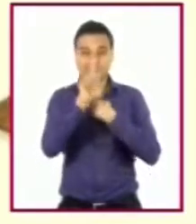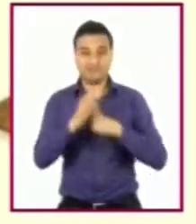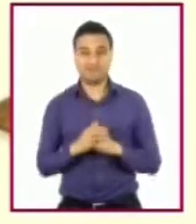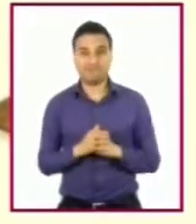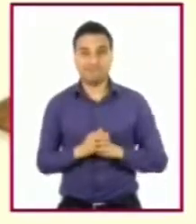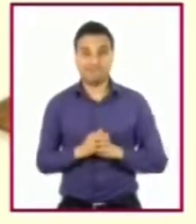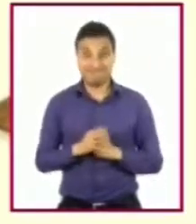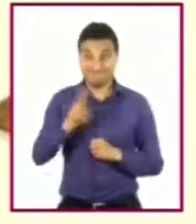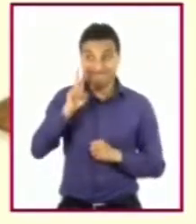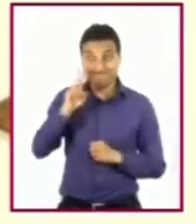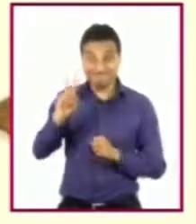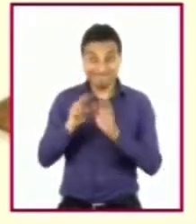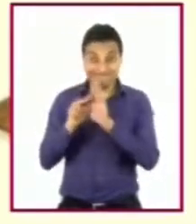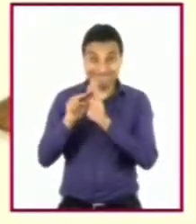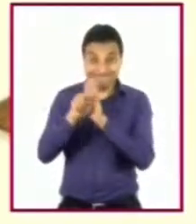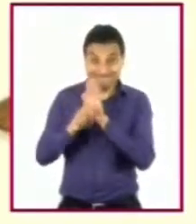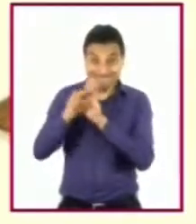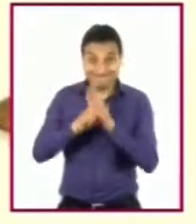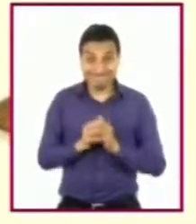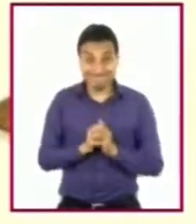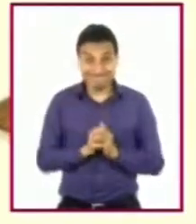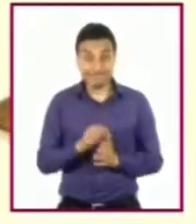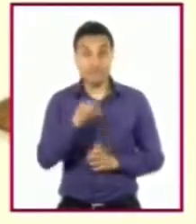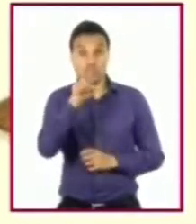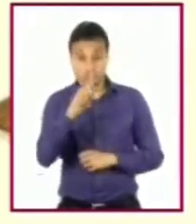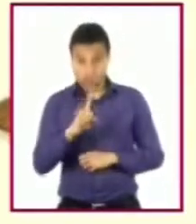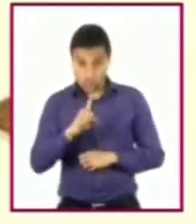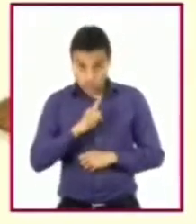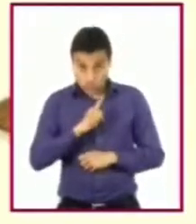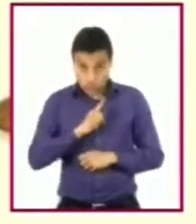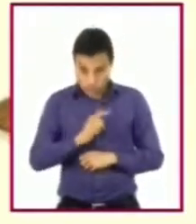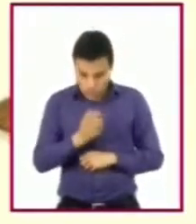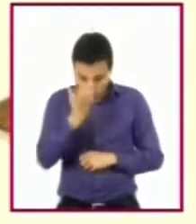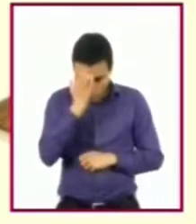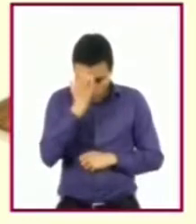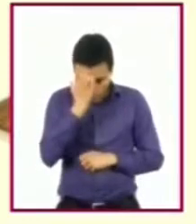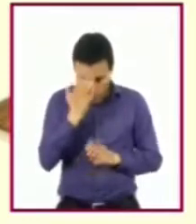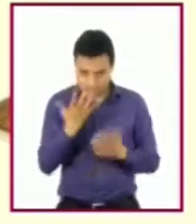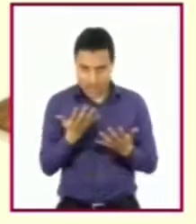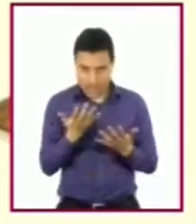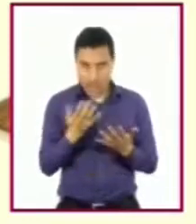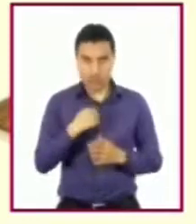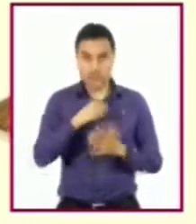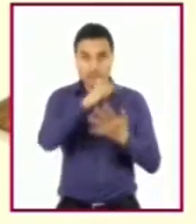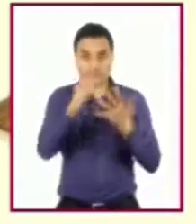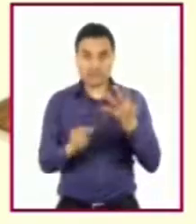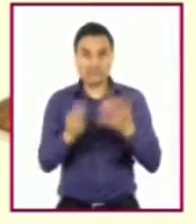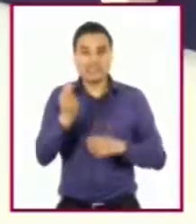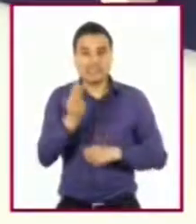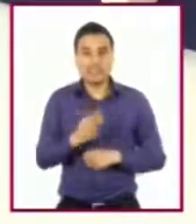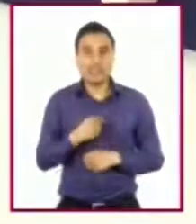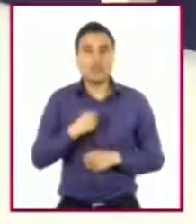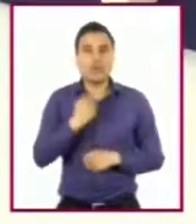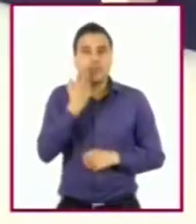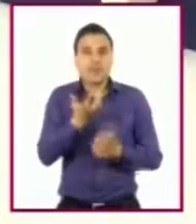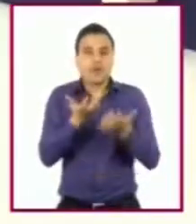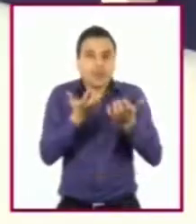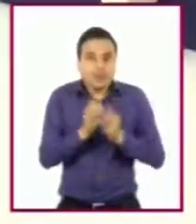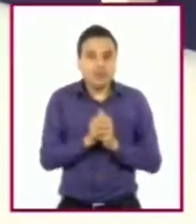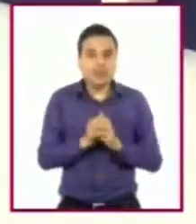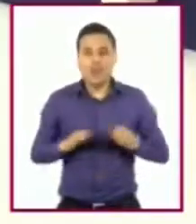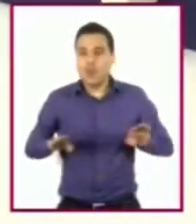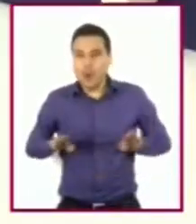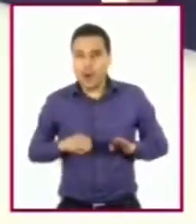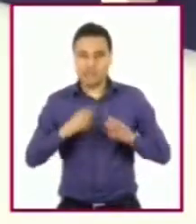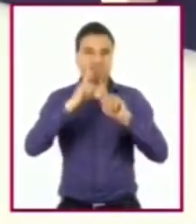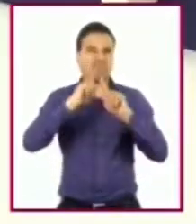el autoconocimiento nos permite reconocer nuestras necesidades, cualidades y anhelos. Esto es importante